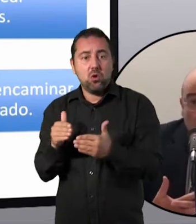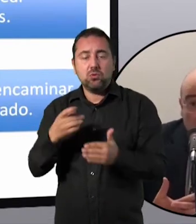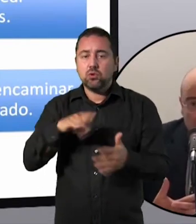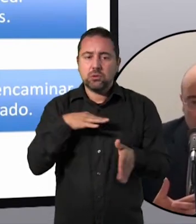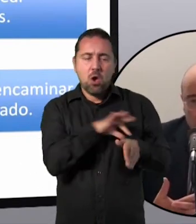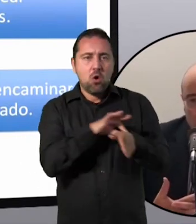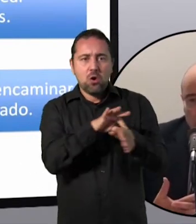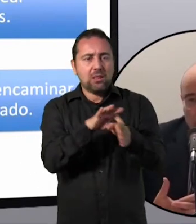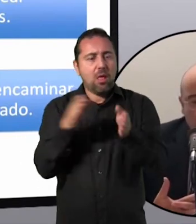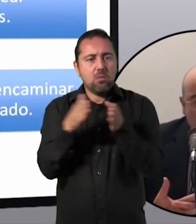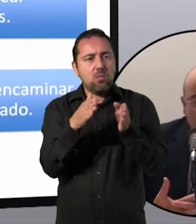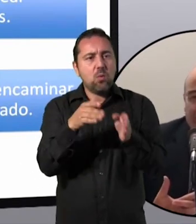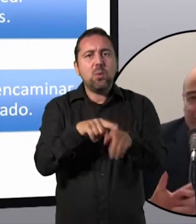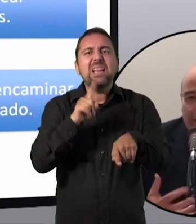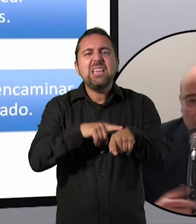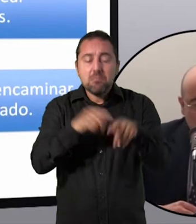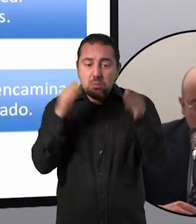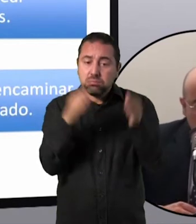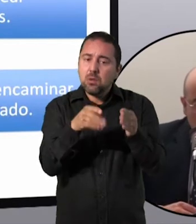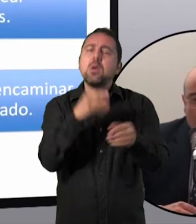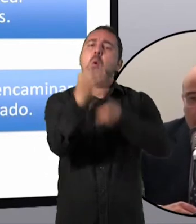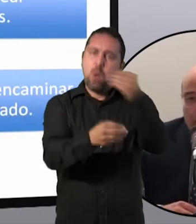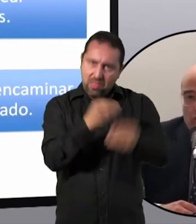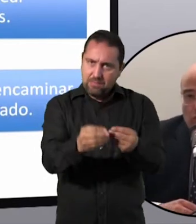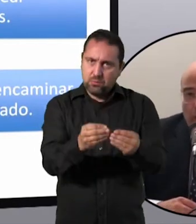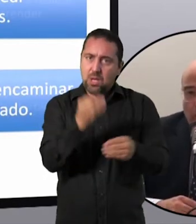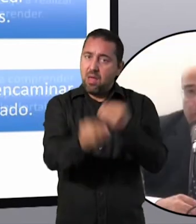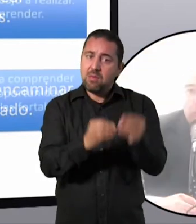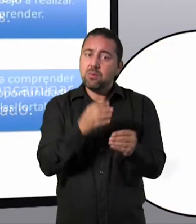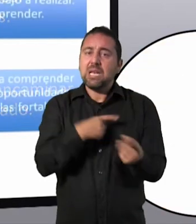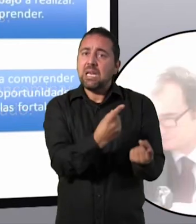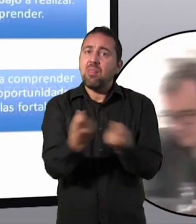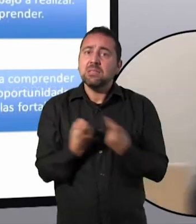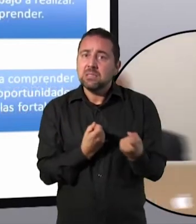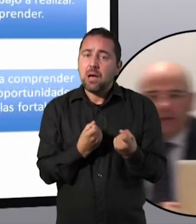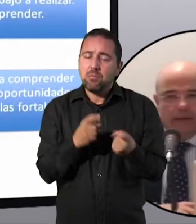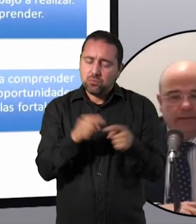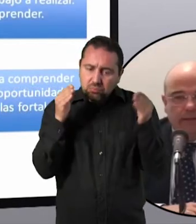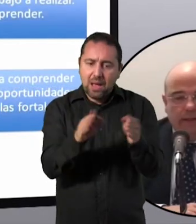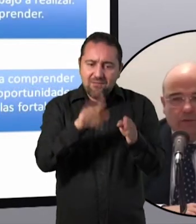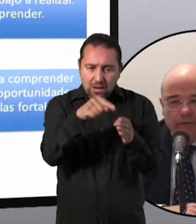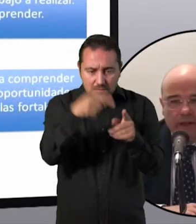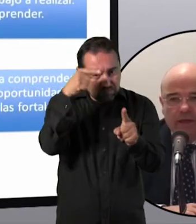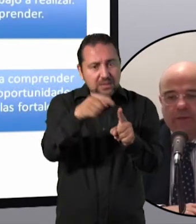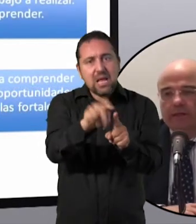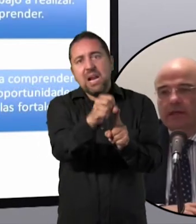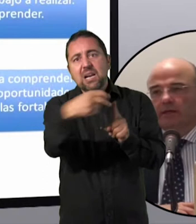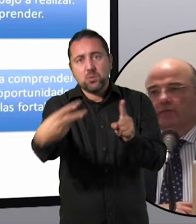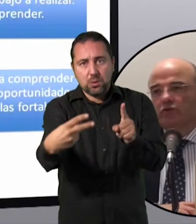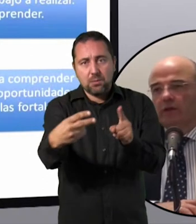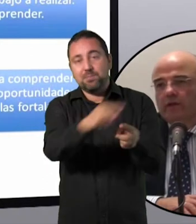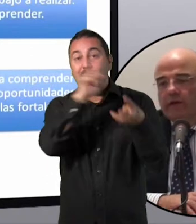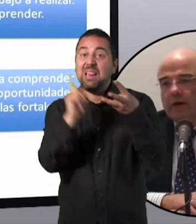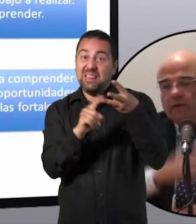tiempo en algo, lo hacemos. Lo hacemos porque necesitamos el resultado de eso. Tercera de las competencias